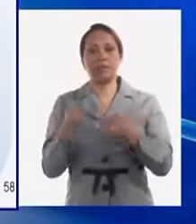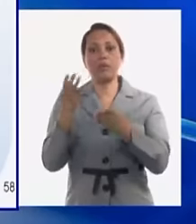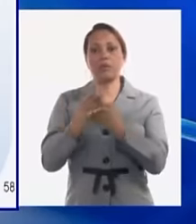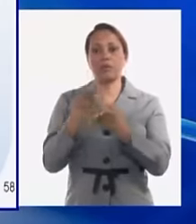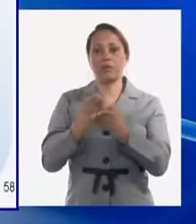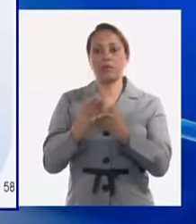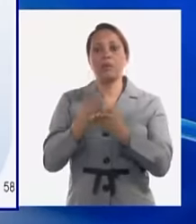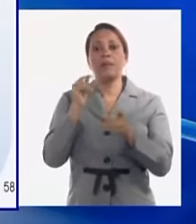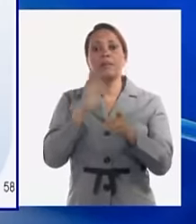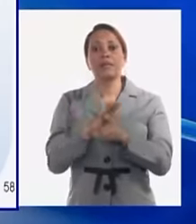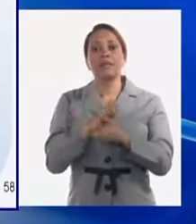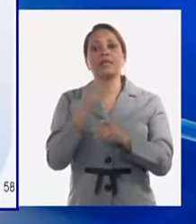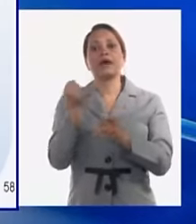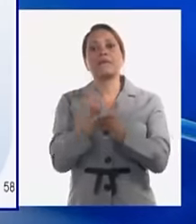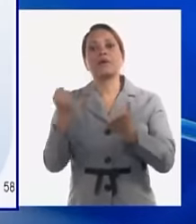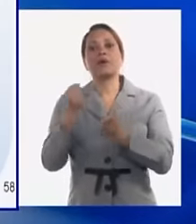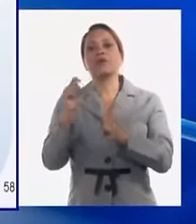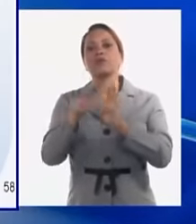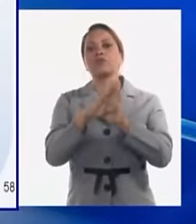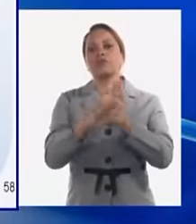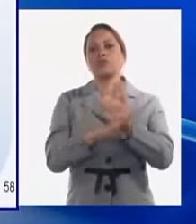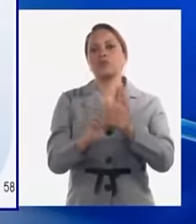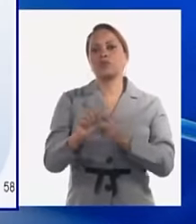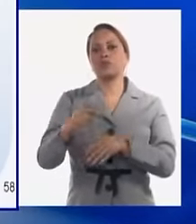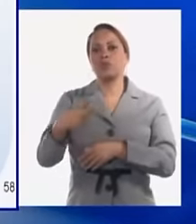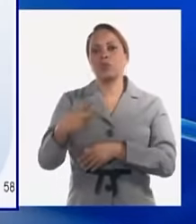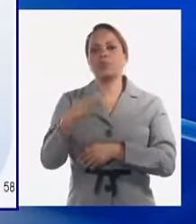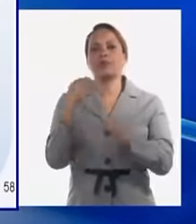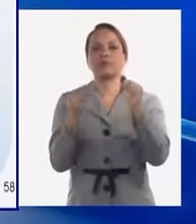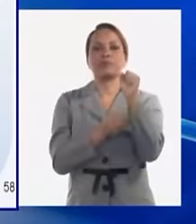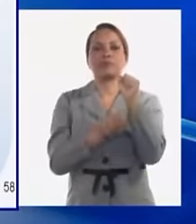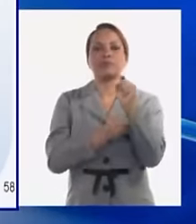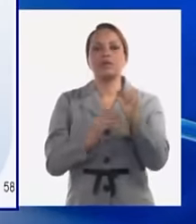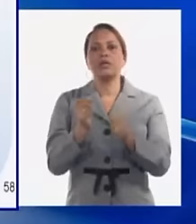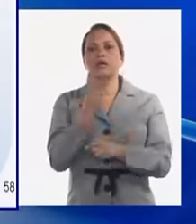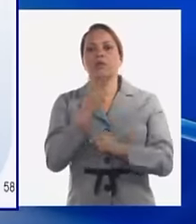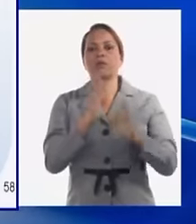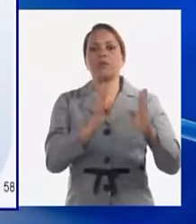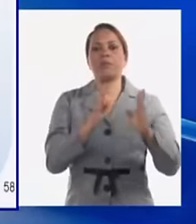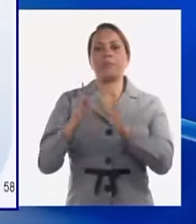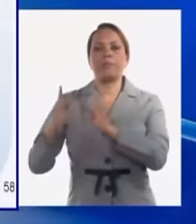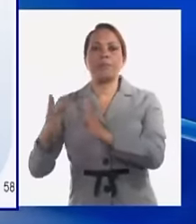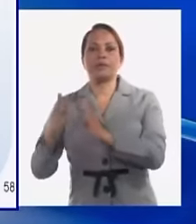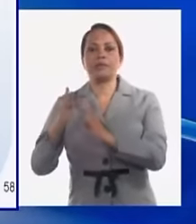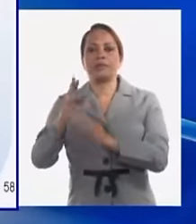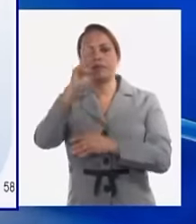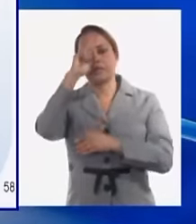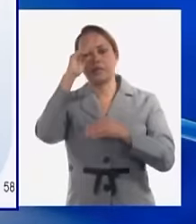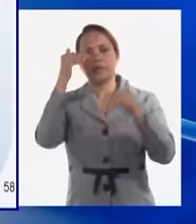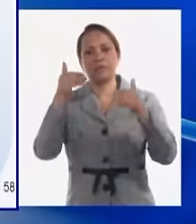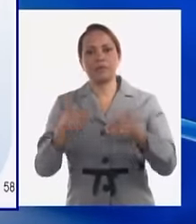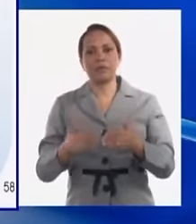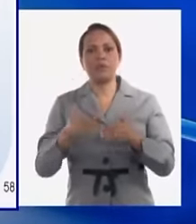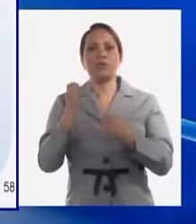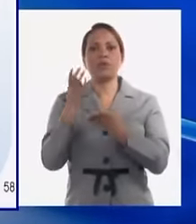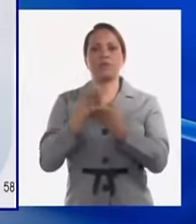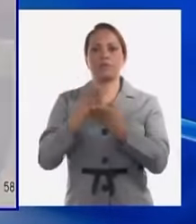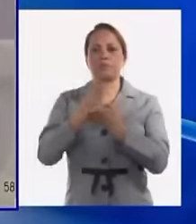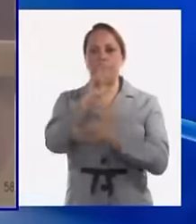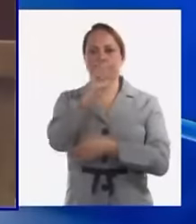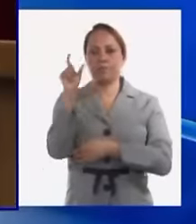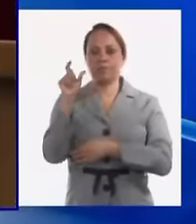aprobaron dos programas para fortalecer y atender esos dos sectores los recursos no dan para todos los que quisiéramos